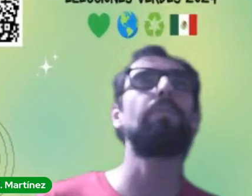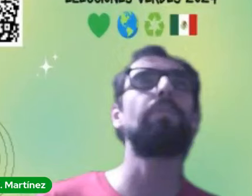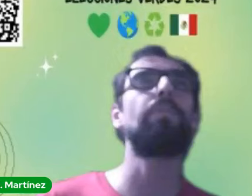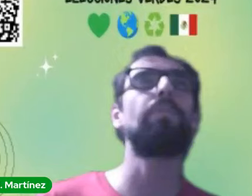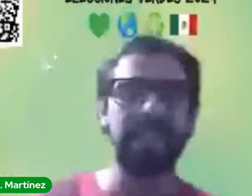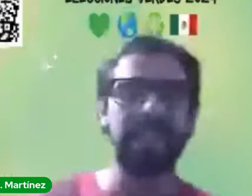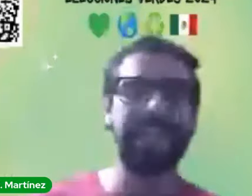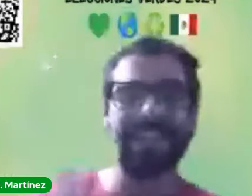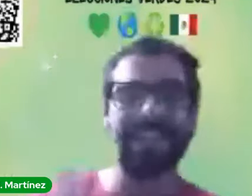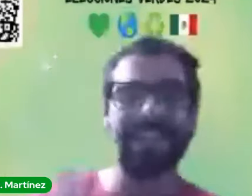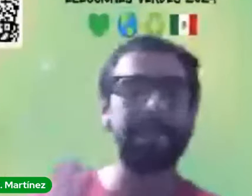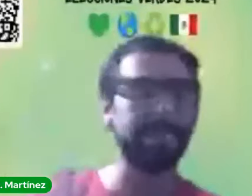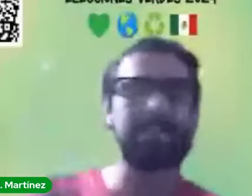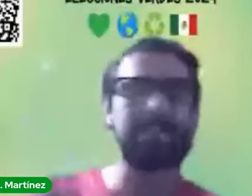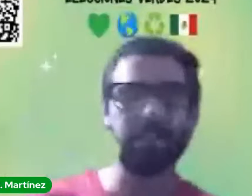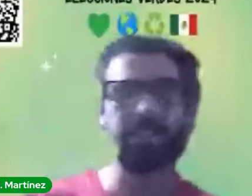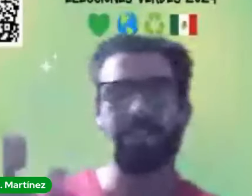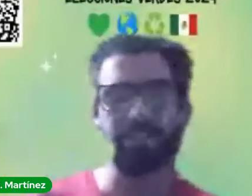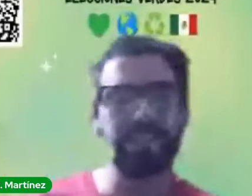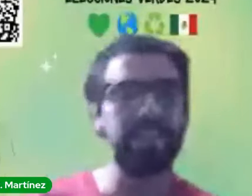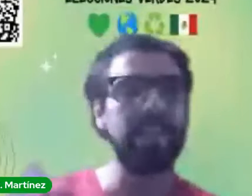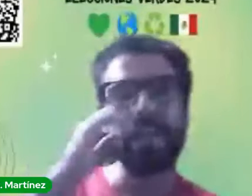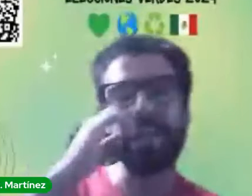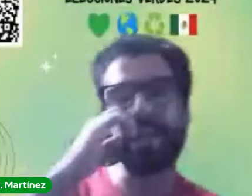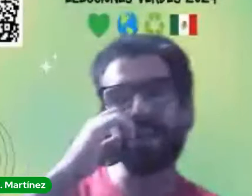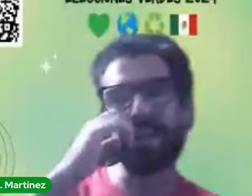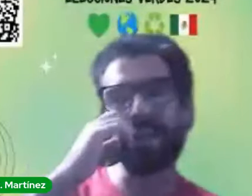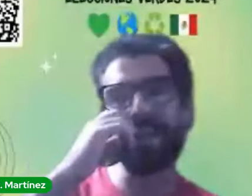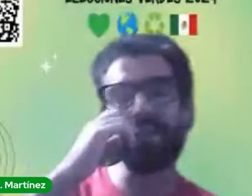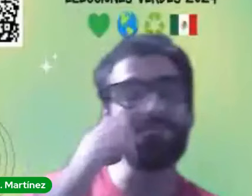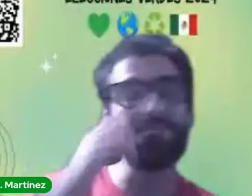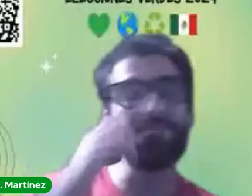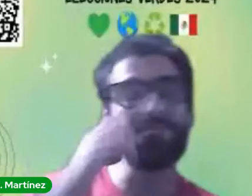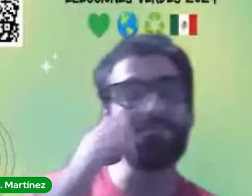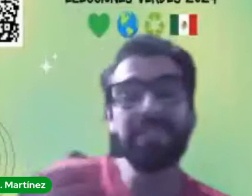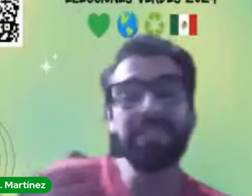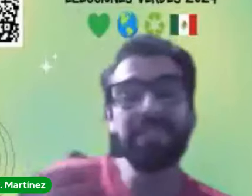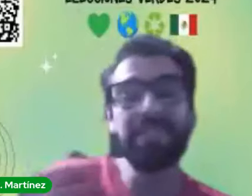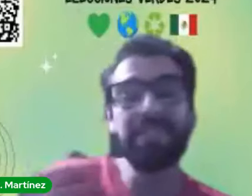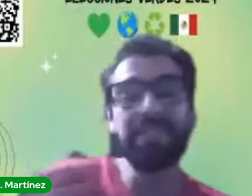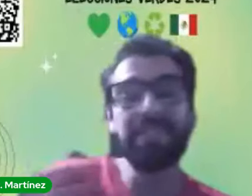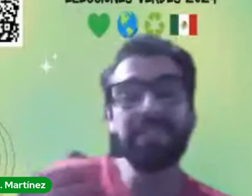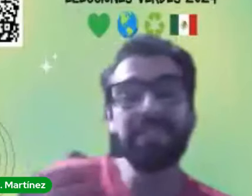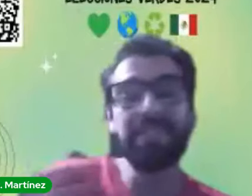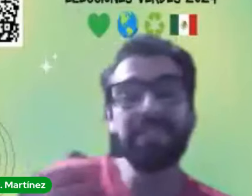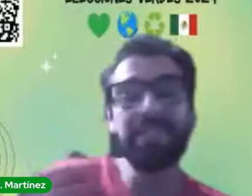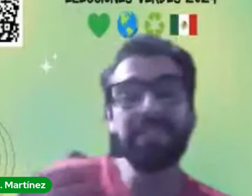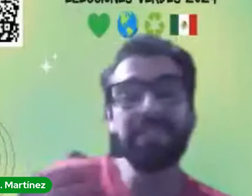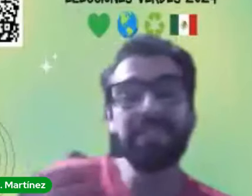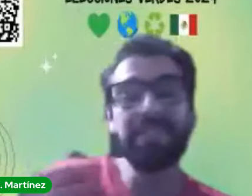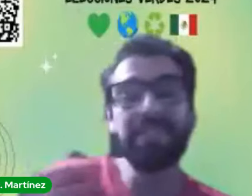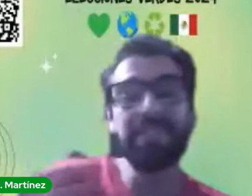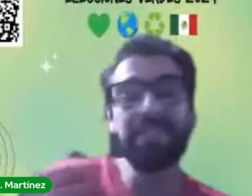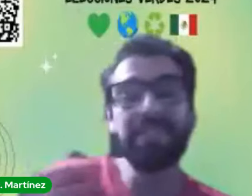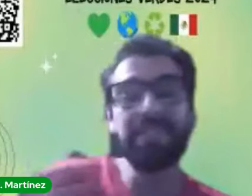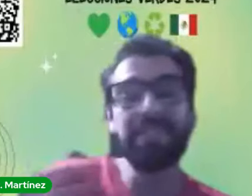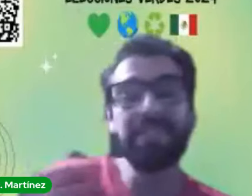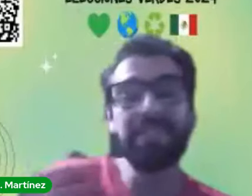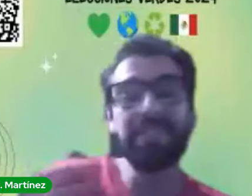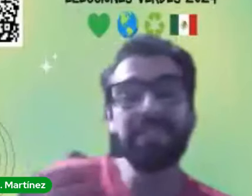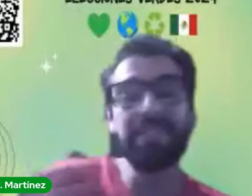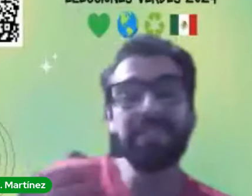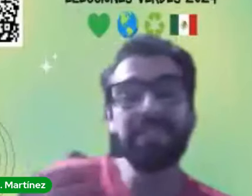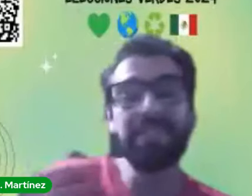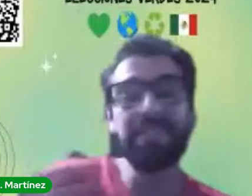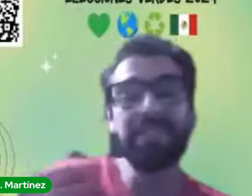que tengan esa misma misión desarrollista que básicamente no ha funcionado creo que lo único que